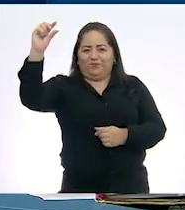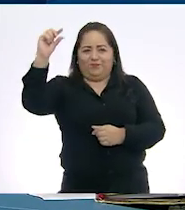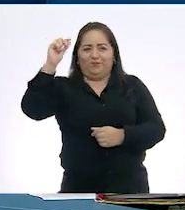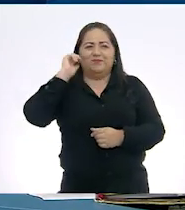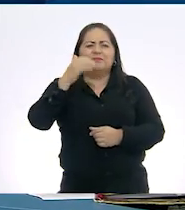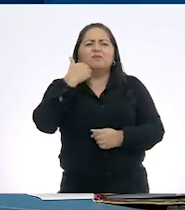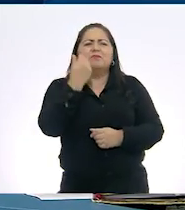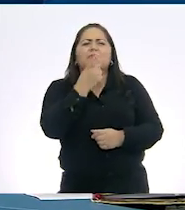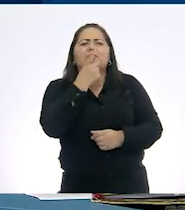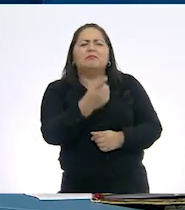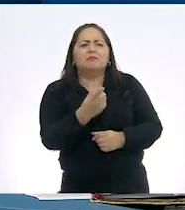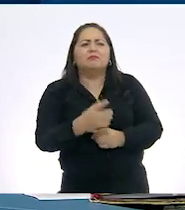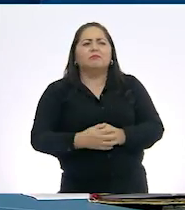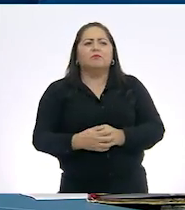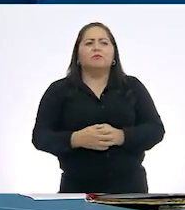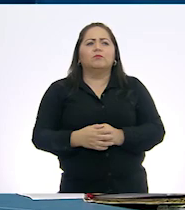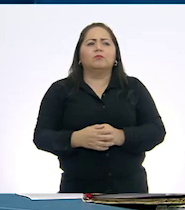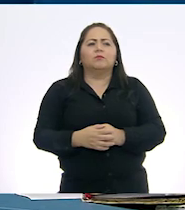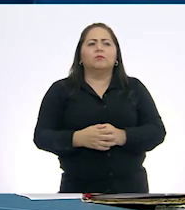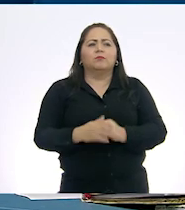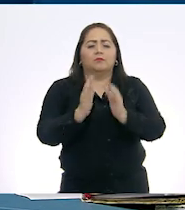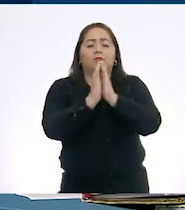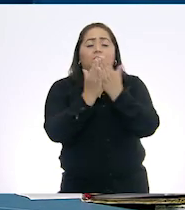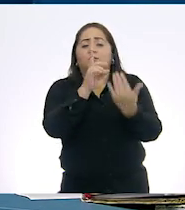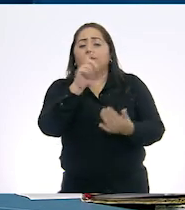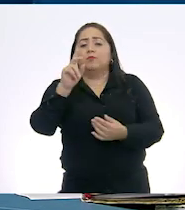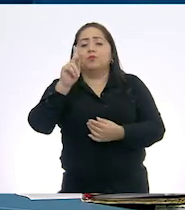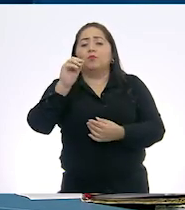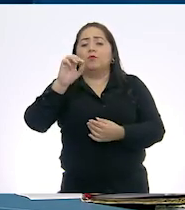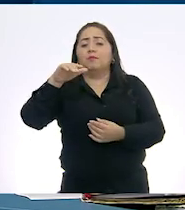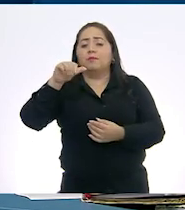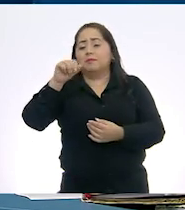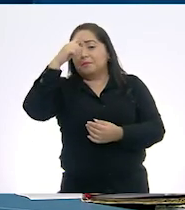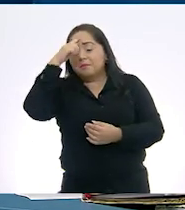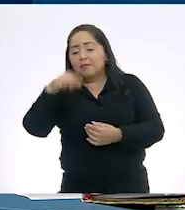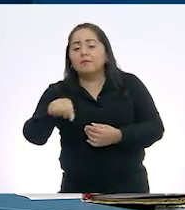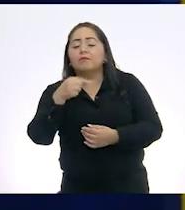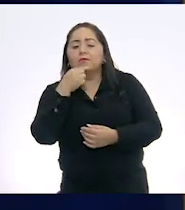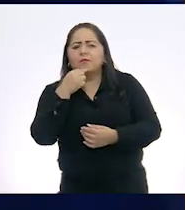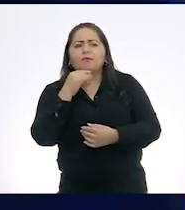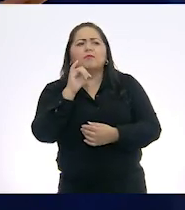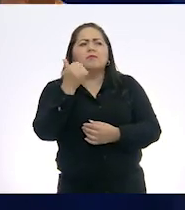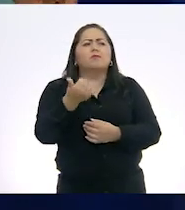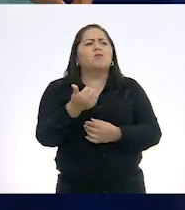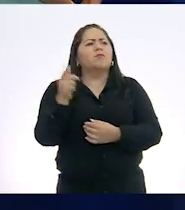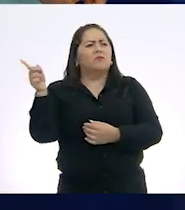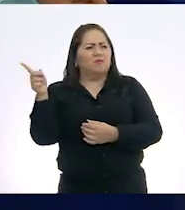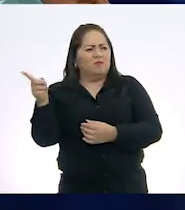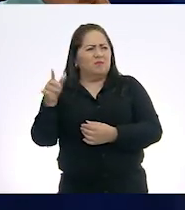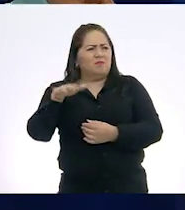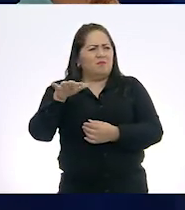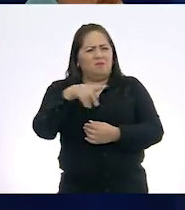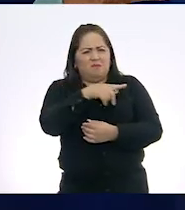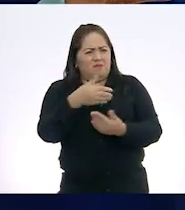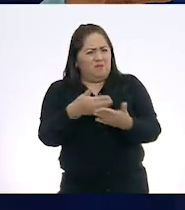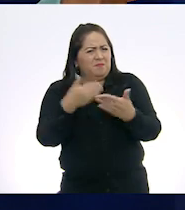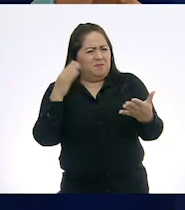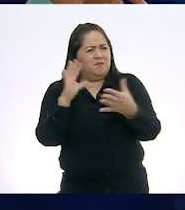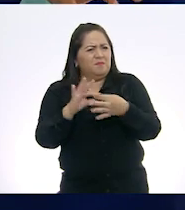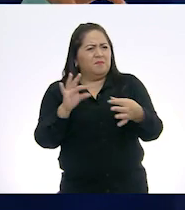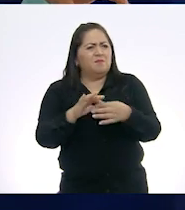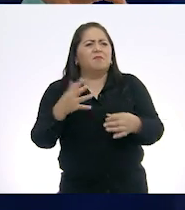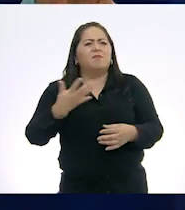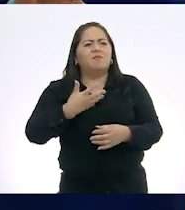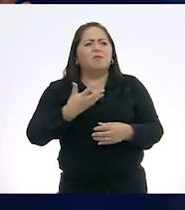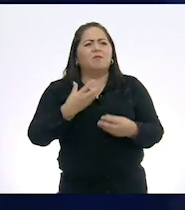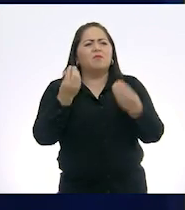que quiere decir libro de poemas para niños. Y la otra es que en los que acabas de mencionar, hay